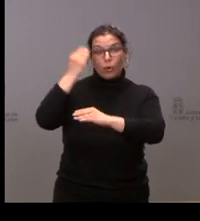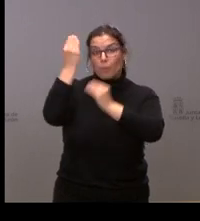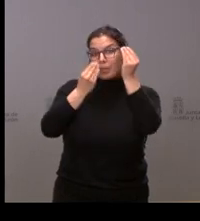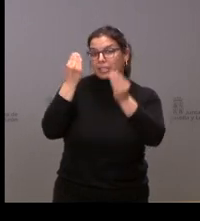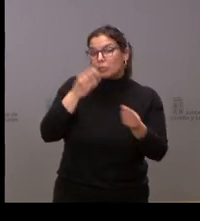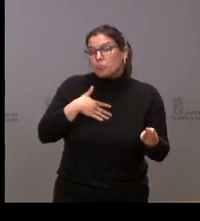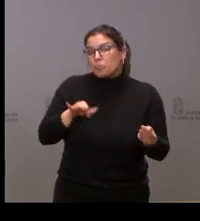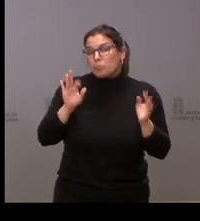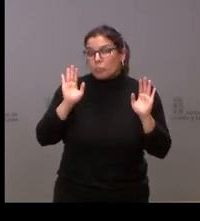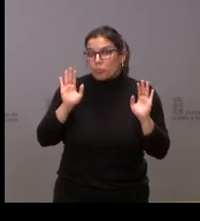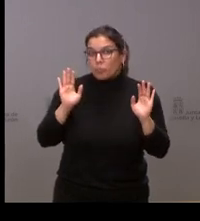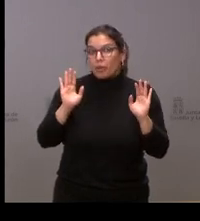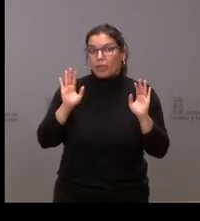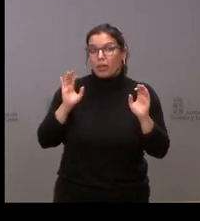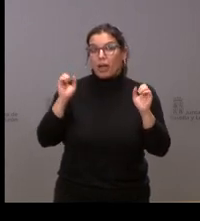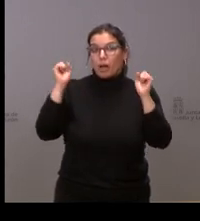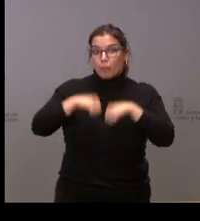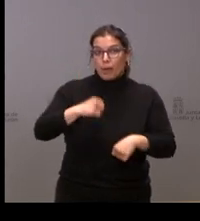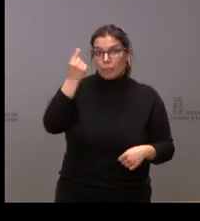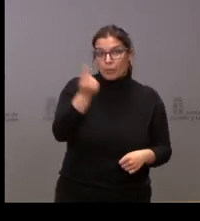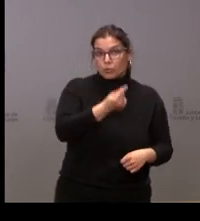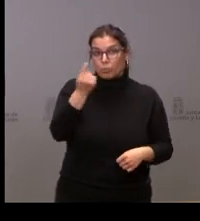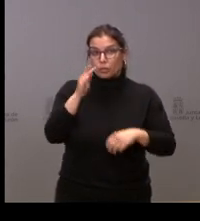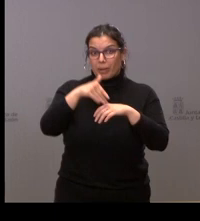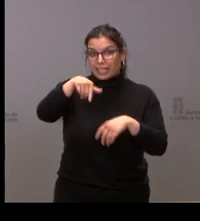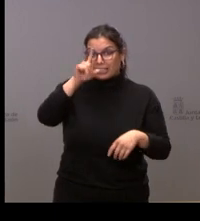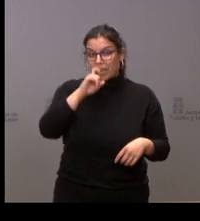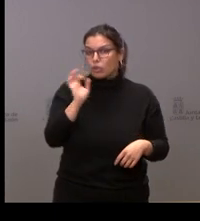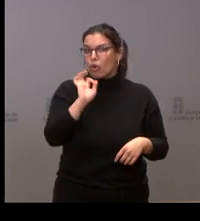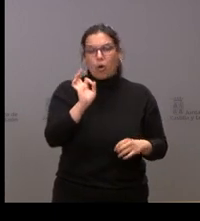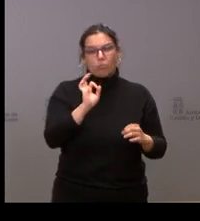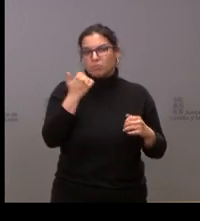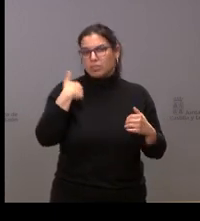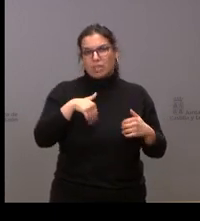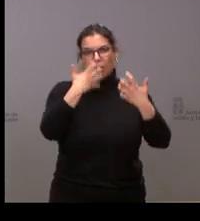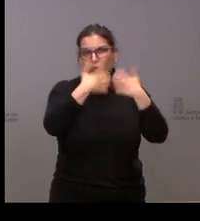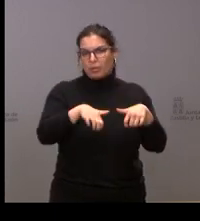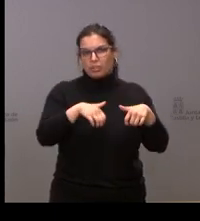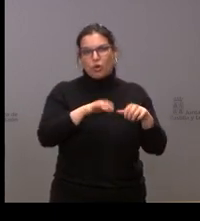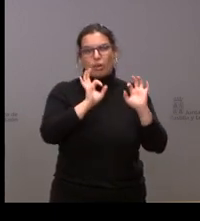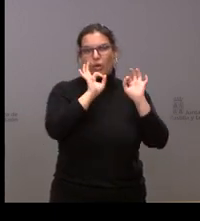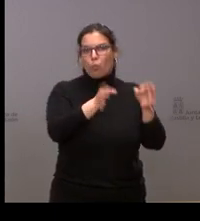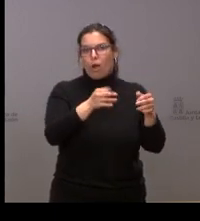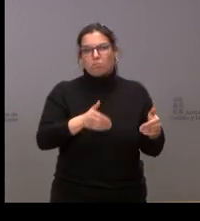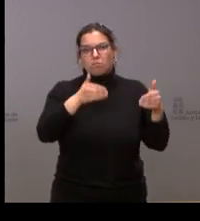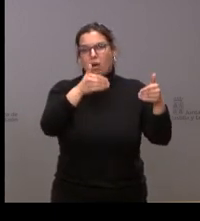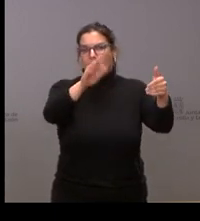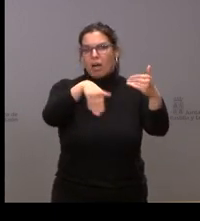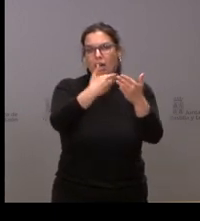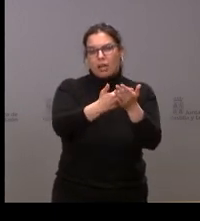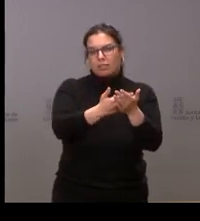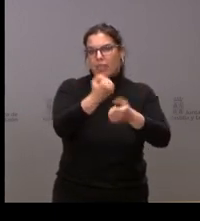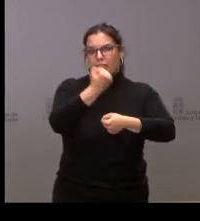posibilidad de aprobar los presupuestos para este año o será ya por hecho que se va a mantener esa prórroga y se trabajará ya para